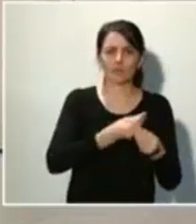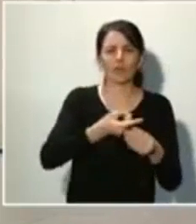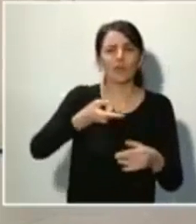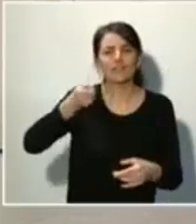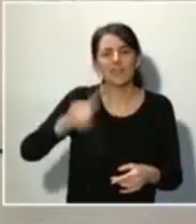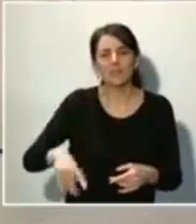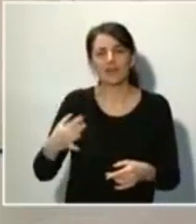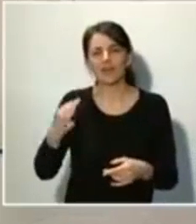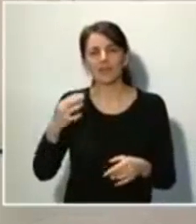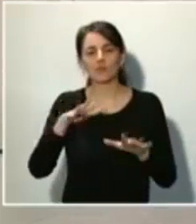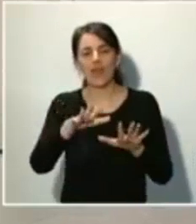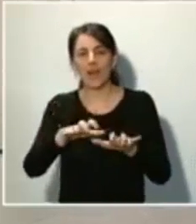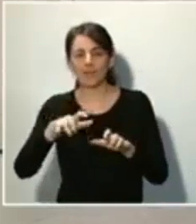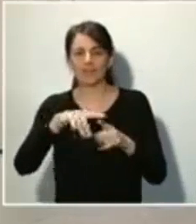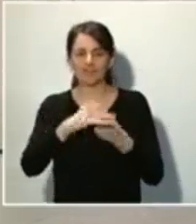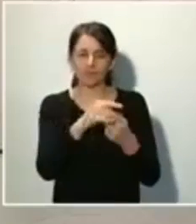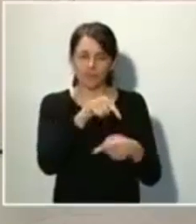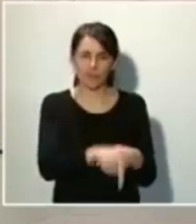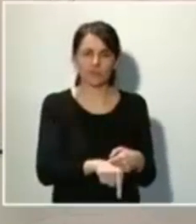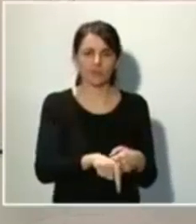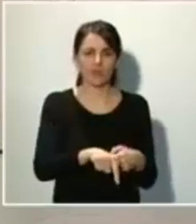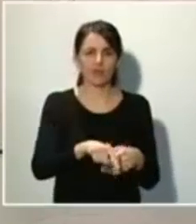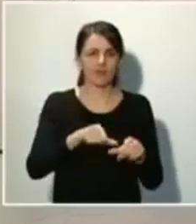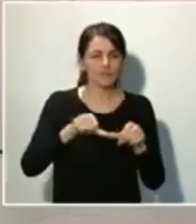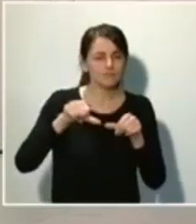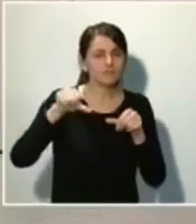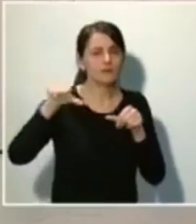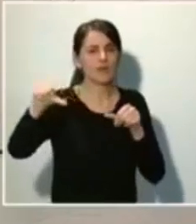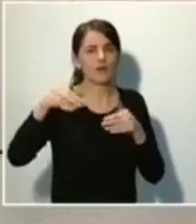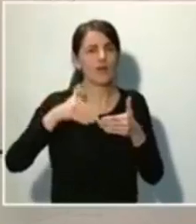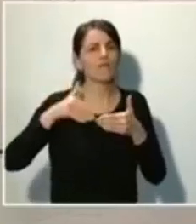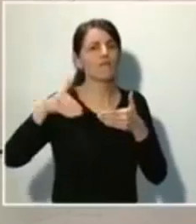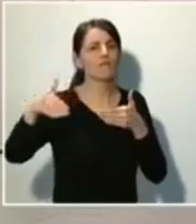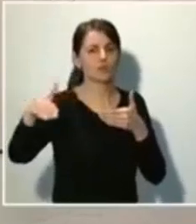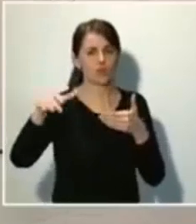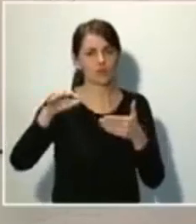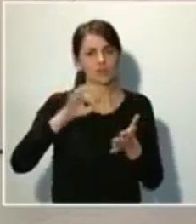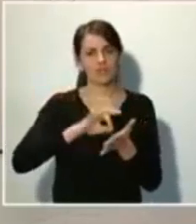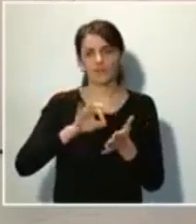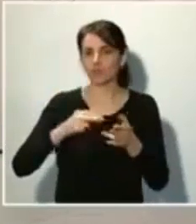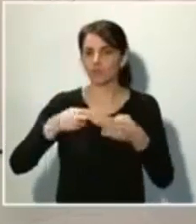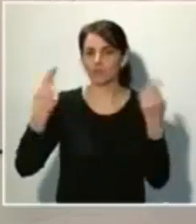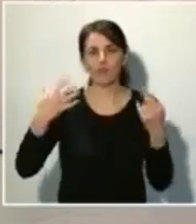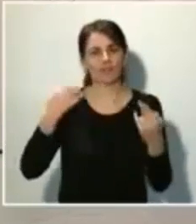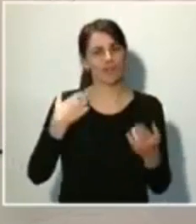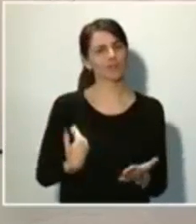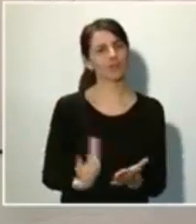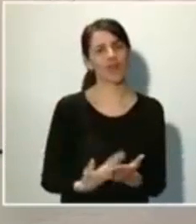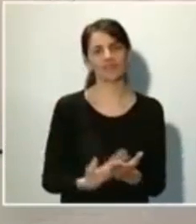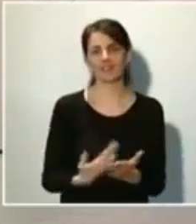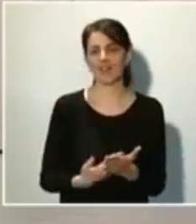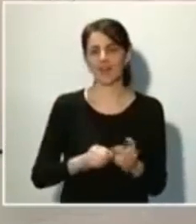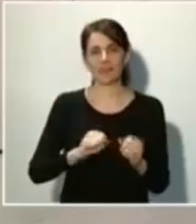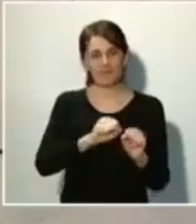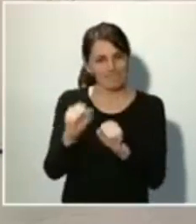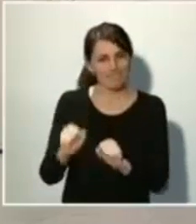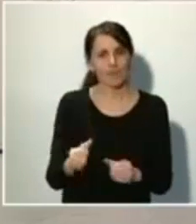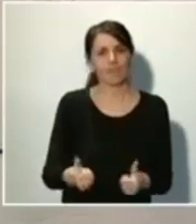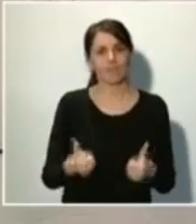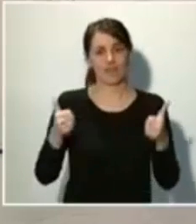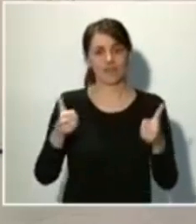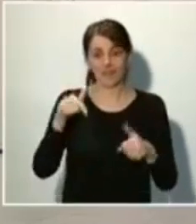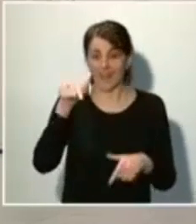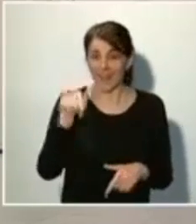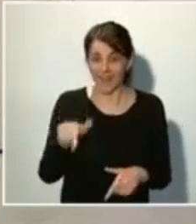experiencia y apostar por reforzar de cada al futuro unos servicios públicos que son el único escudo social, el único cinturón de seguridad